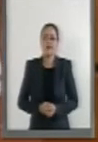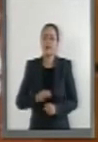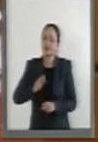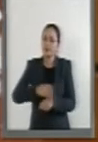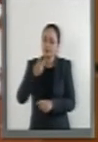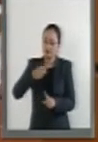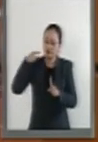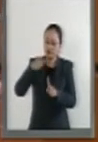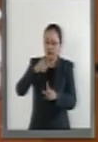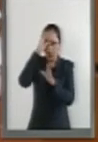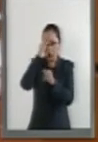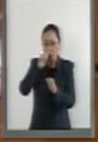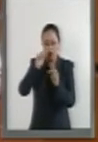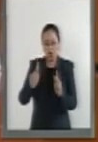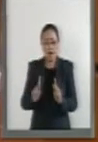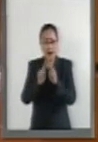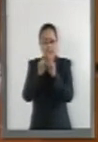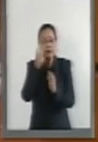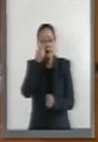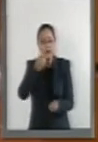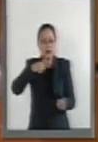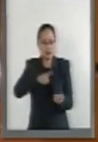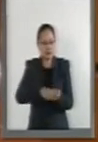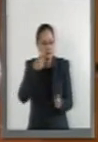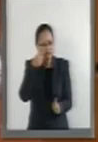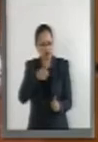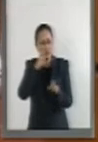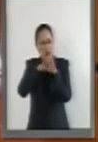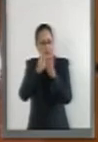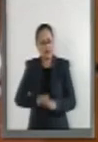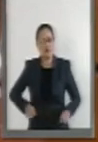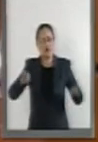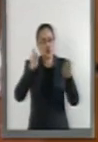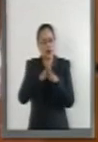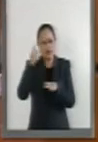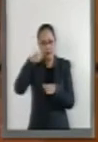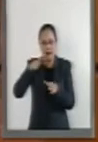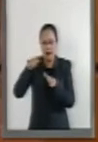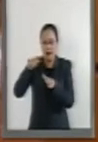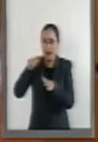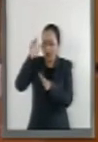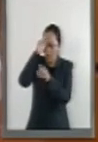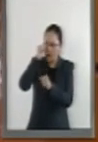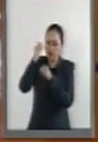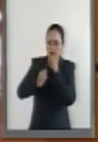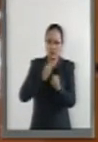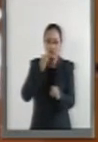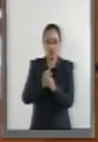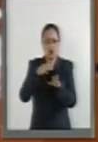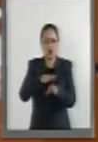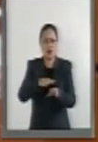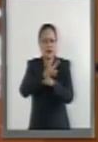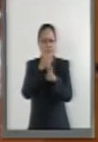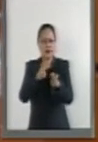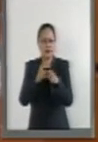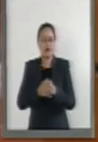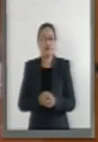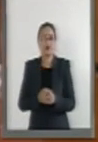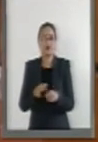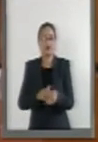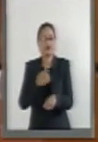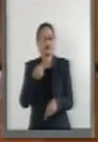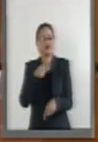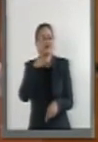el Acuerdo de París representa la expresión más acabada y exitosa de la cooperación internacional en esta materia, porque es el